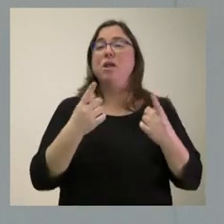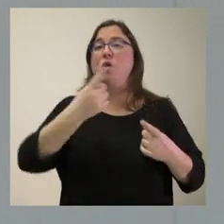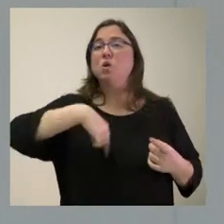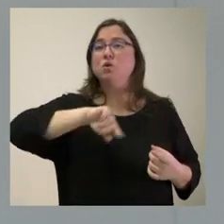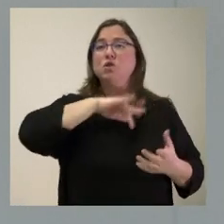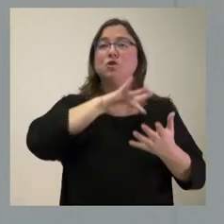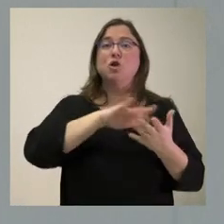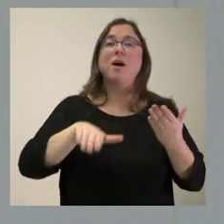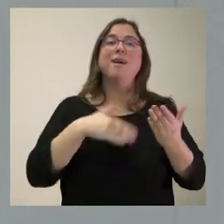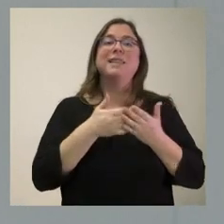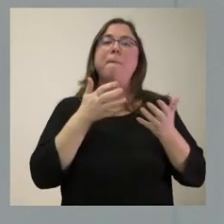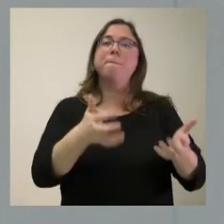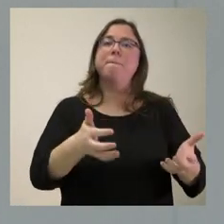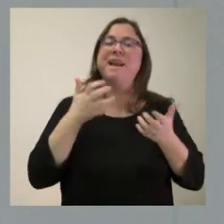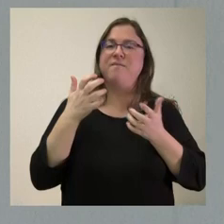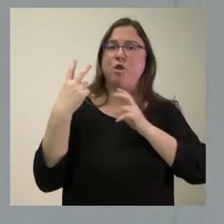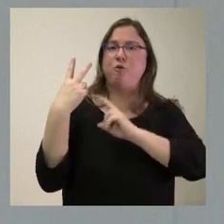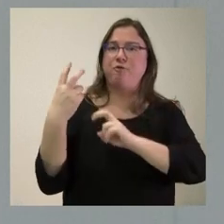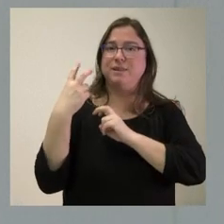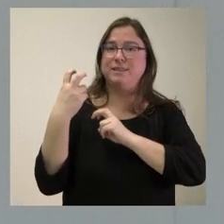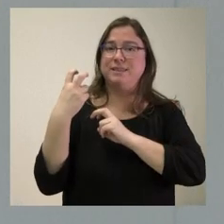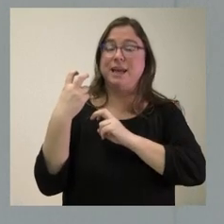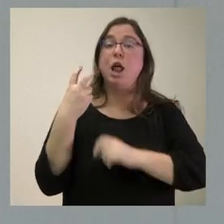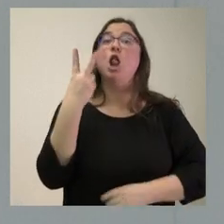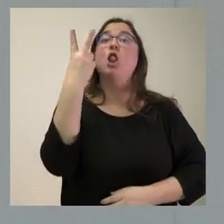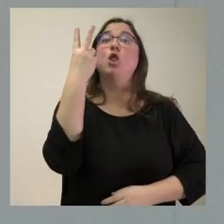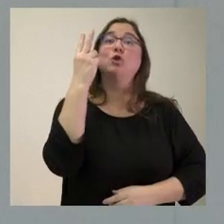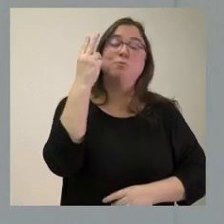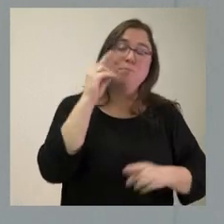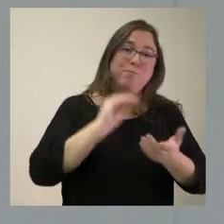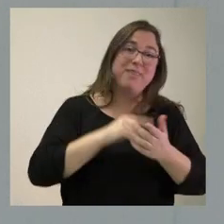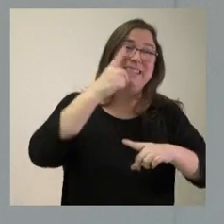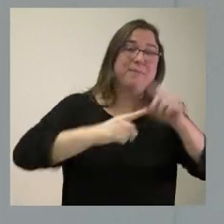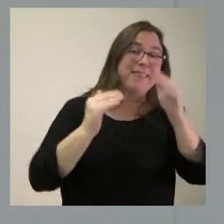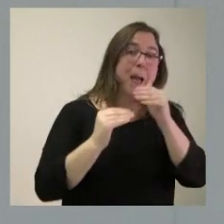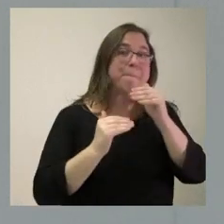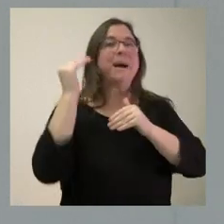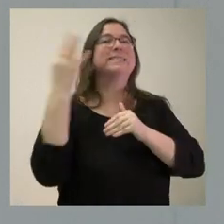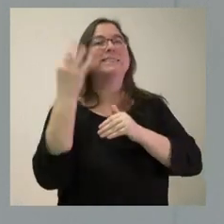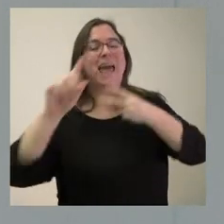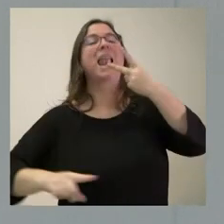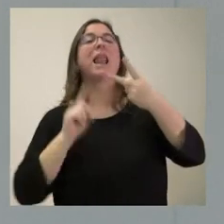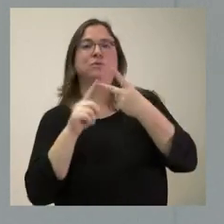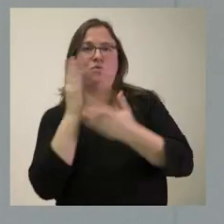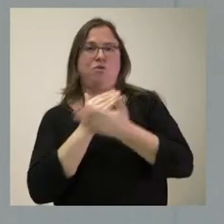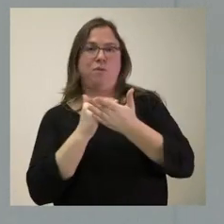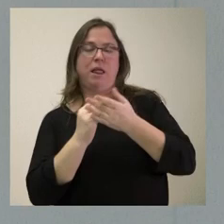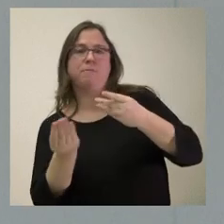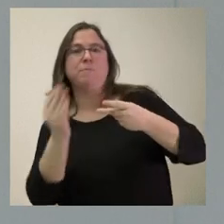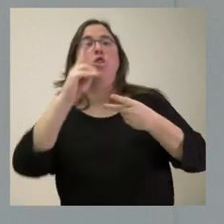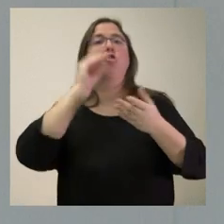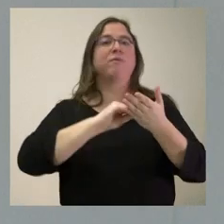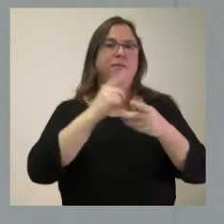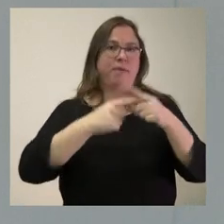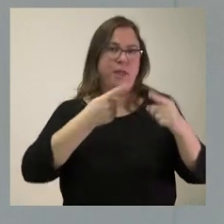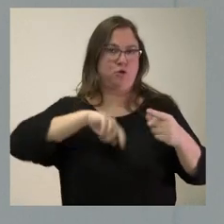beneficios fiscales que superan en dos veces y media a la segunda comunidad autónoma con más beneficios fiscales en